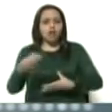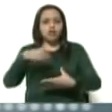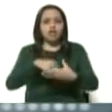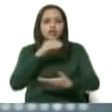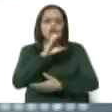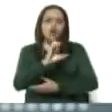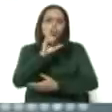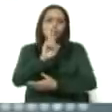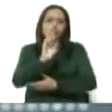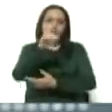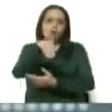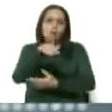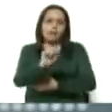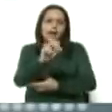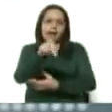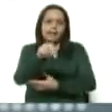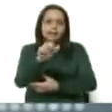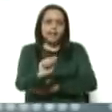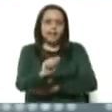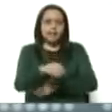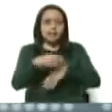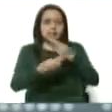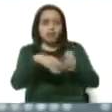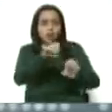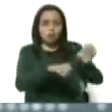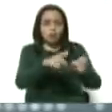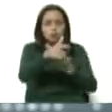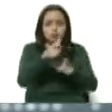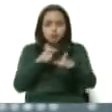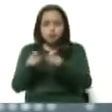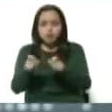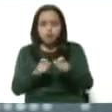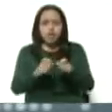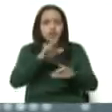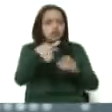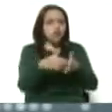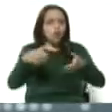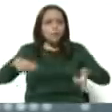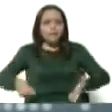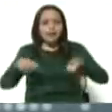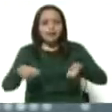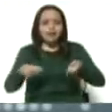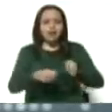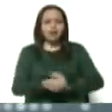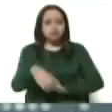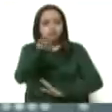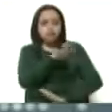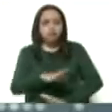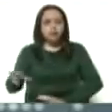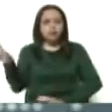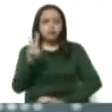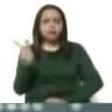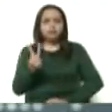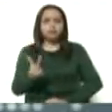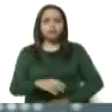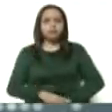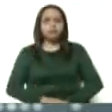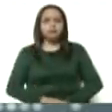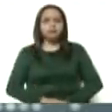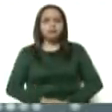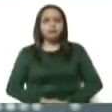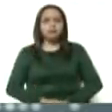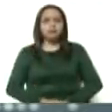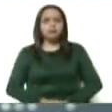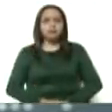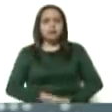haciendo en todos los mercados masivos y en los mercados municipales en todo el territorio nacional. 7